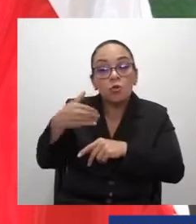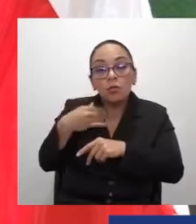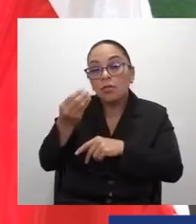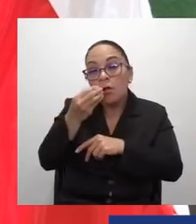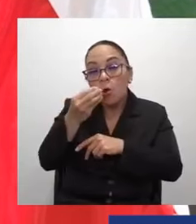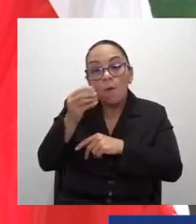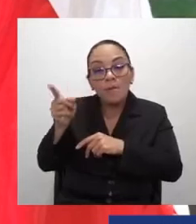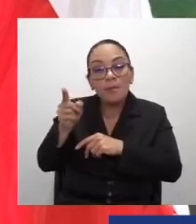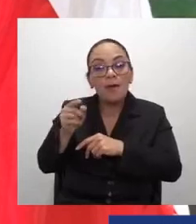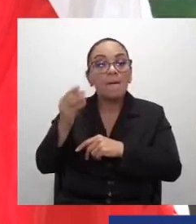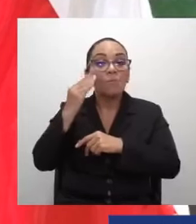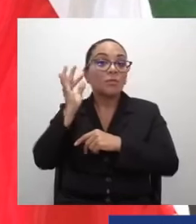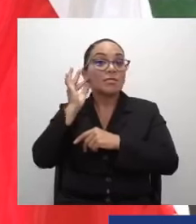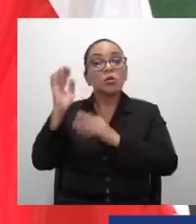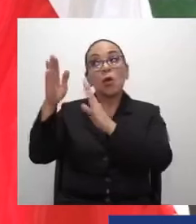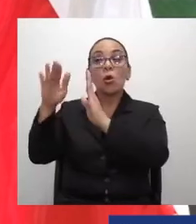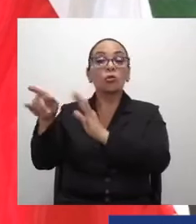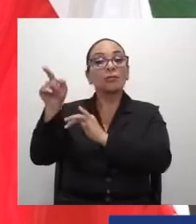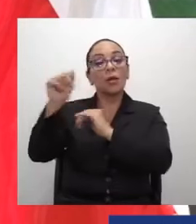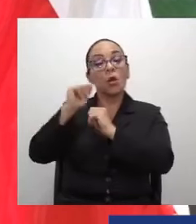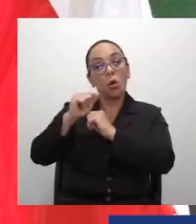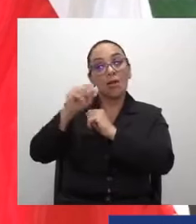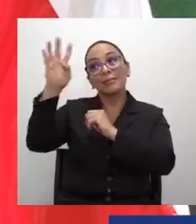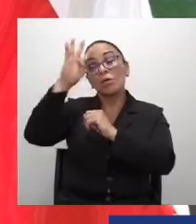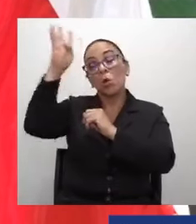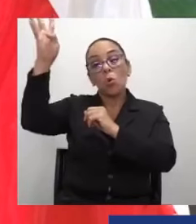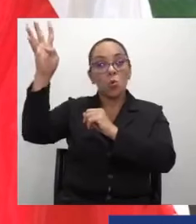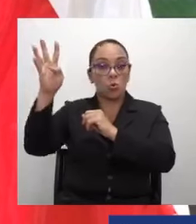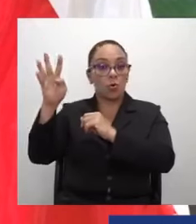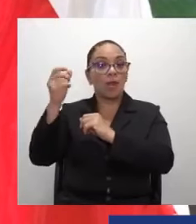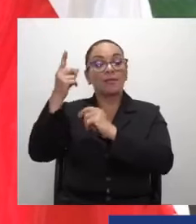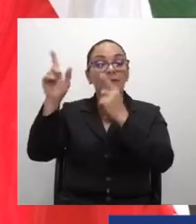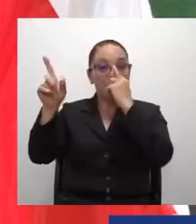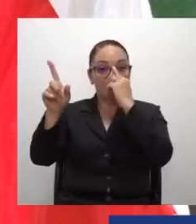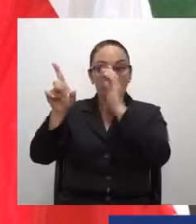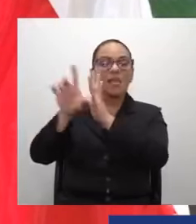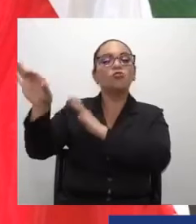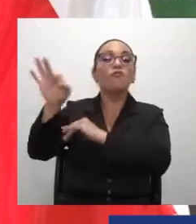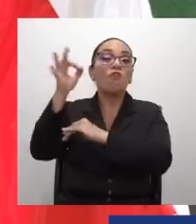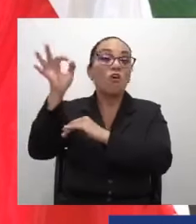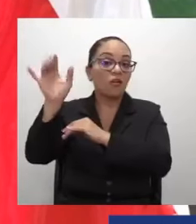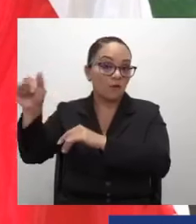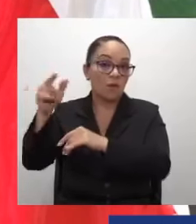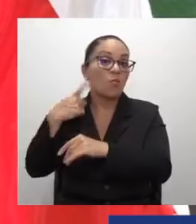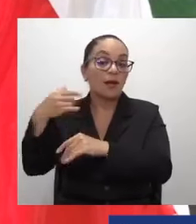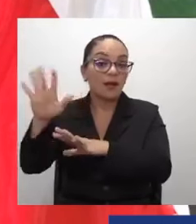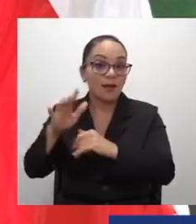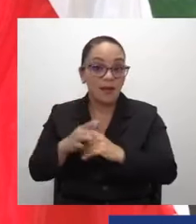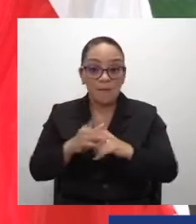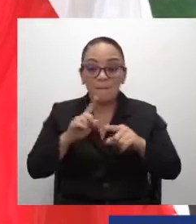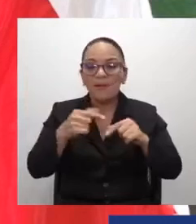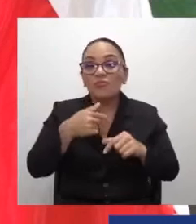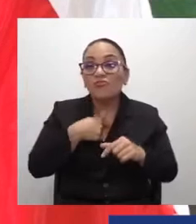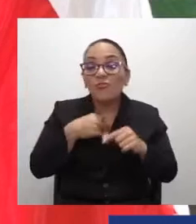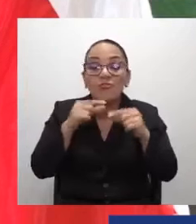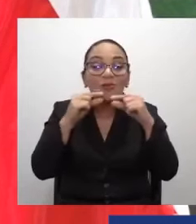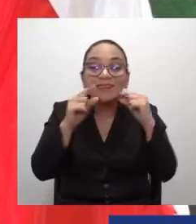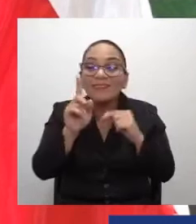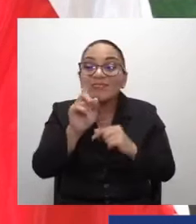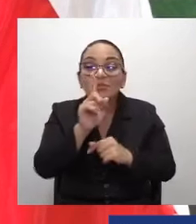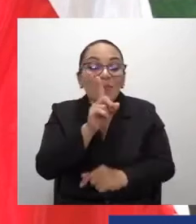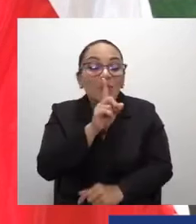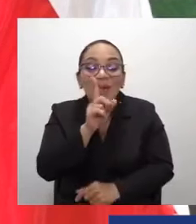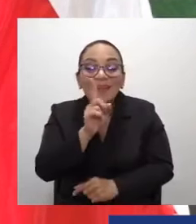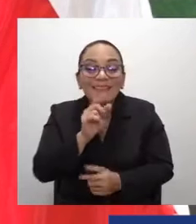a la señora Contralora se le ocurre interpretar la ley, de una cierta manera, yo, Rodrigo Chávez, no me voy a callar,